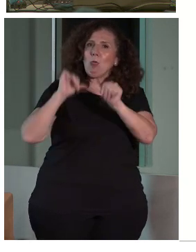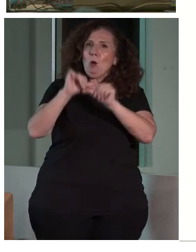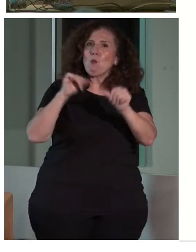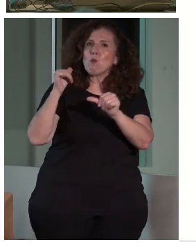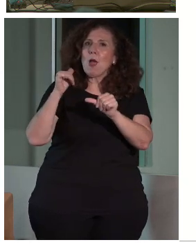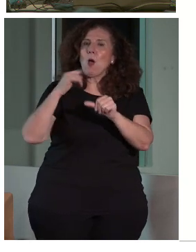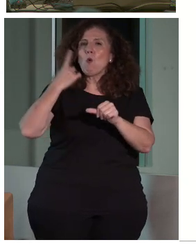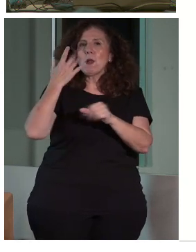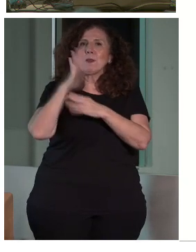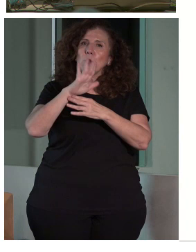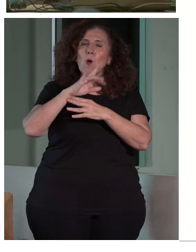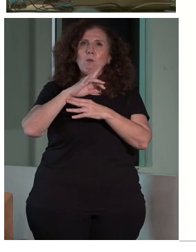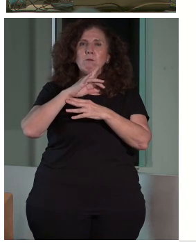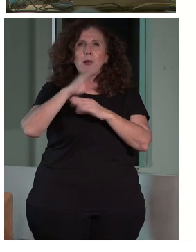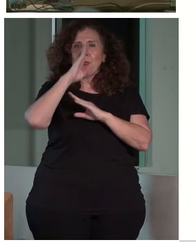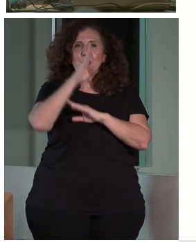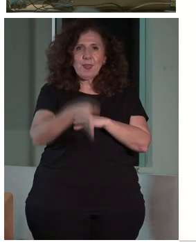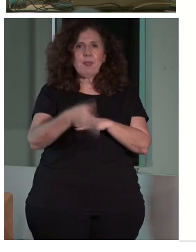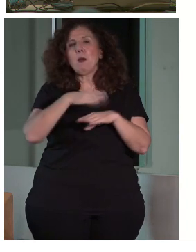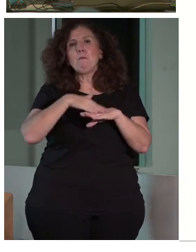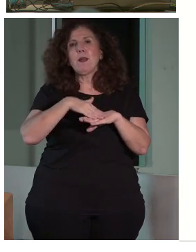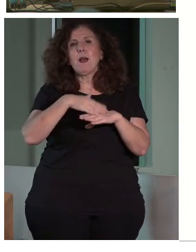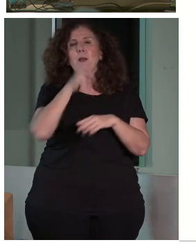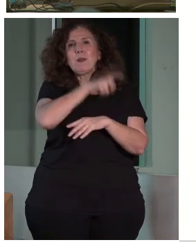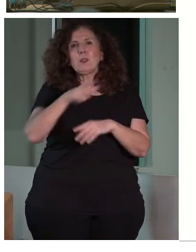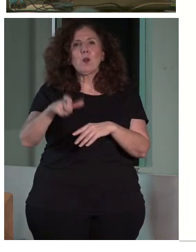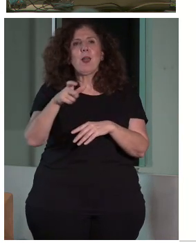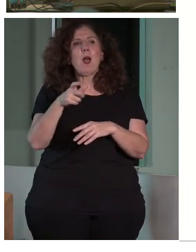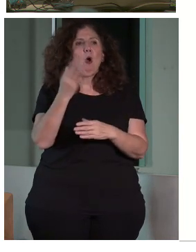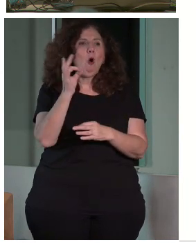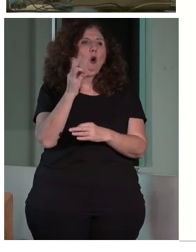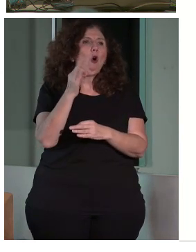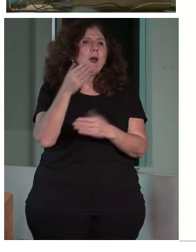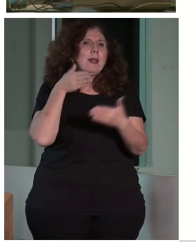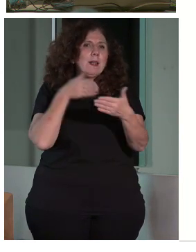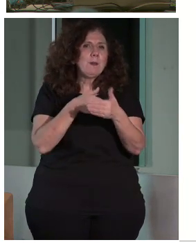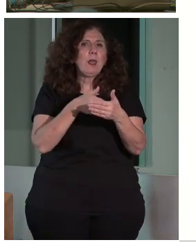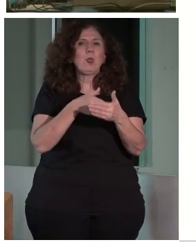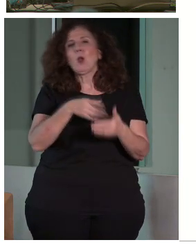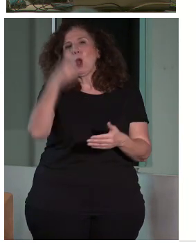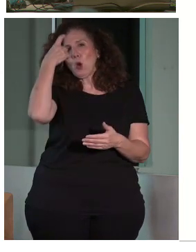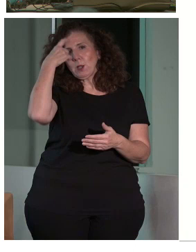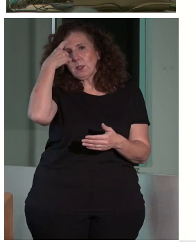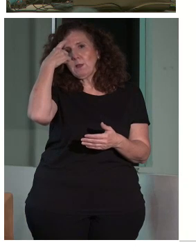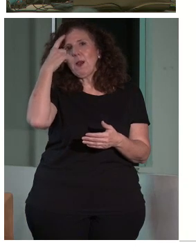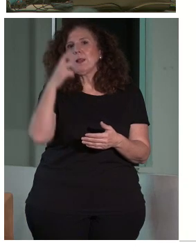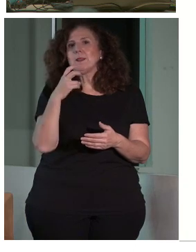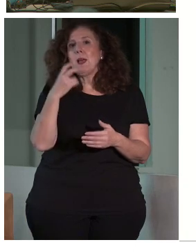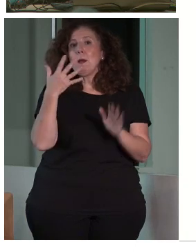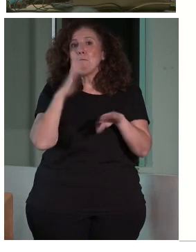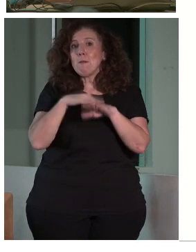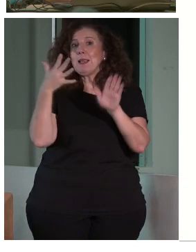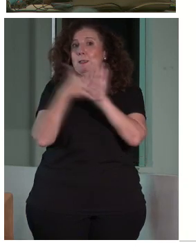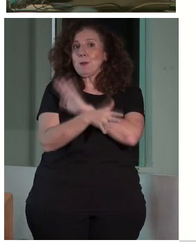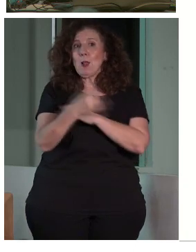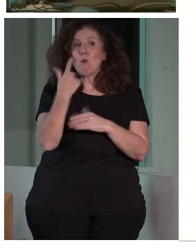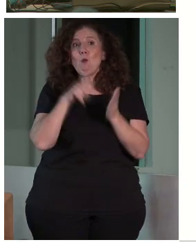dirigida a personas con dificultades o limitaciones cognitivas y mentales. Es explicarlo con un lenguaje,